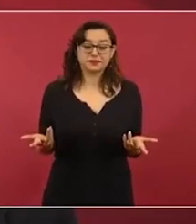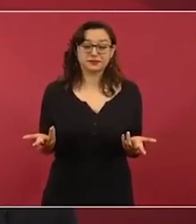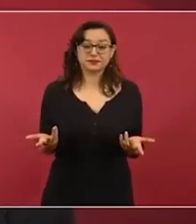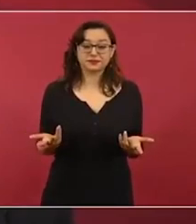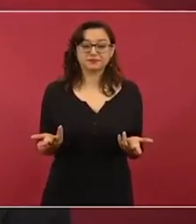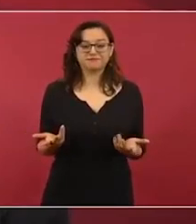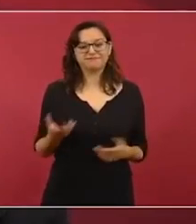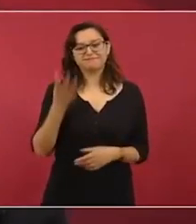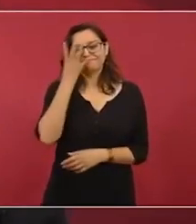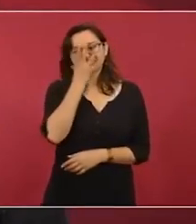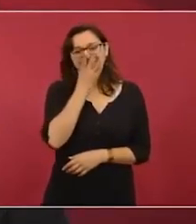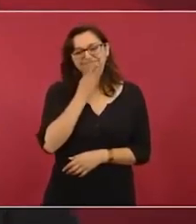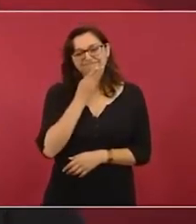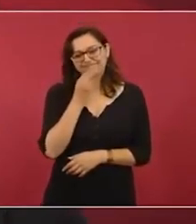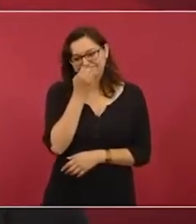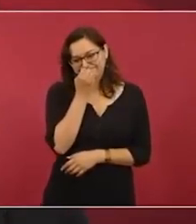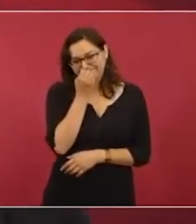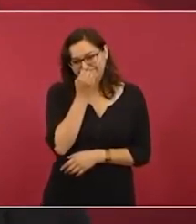Ternuritas.